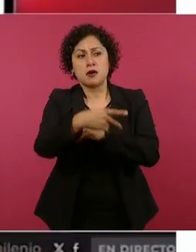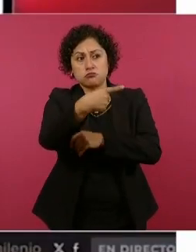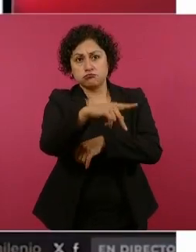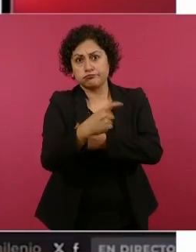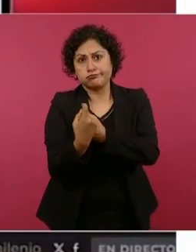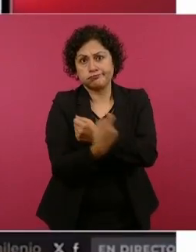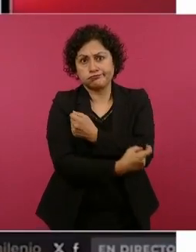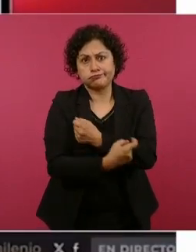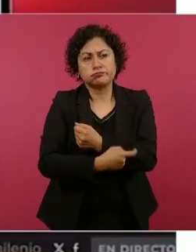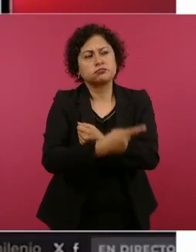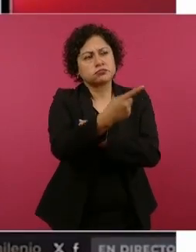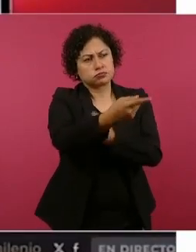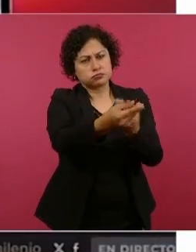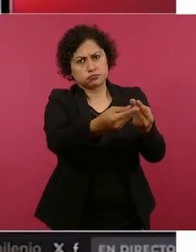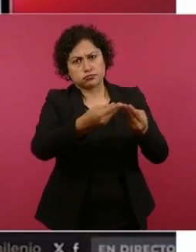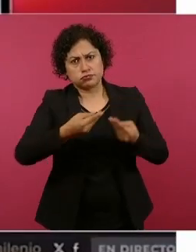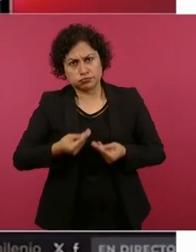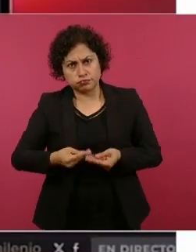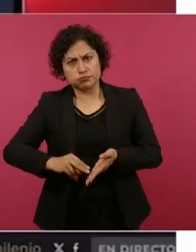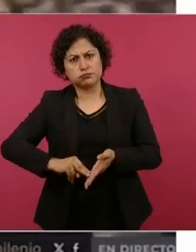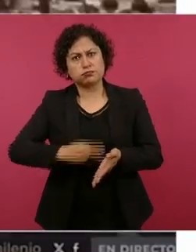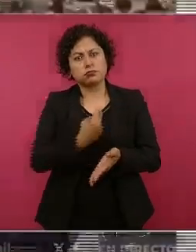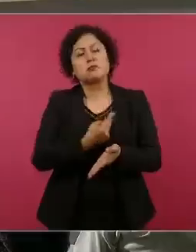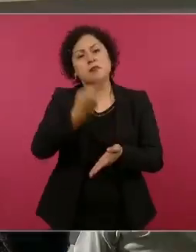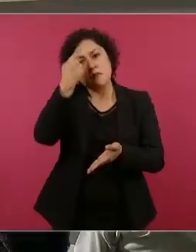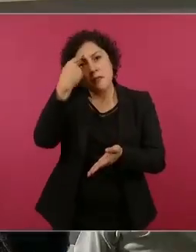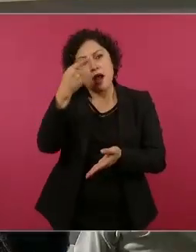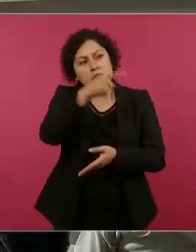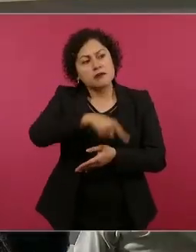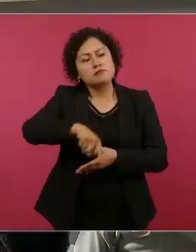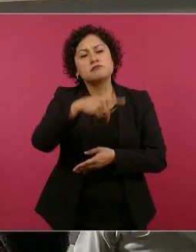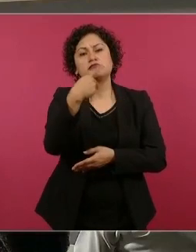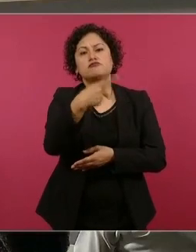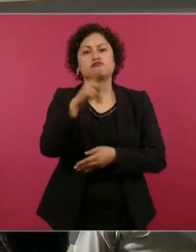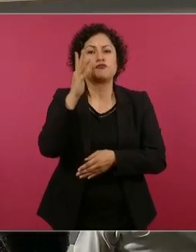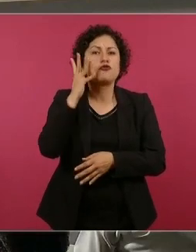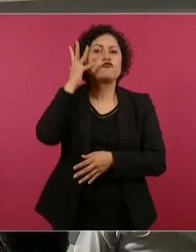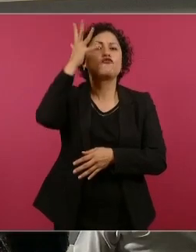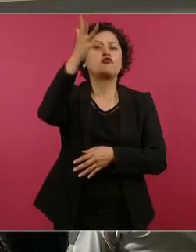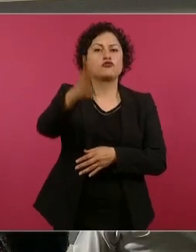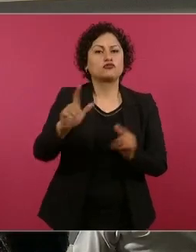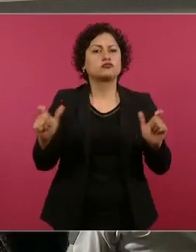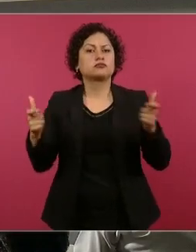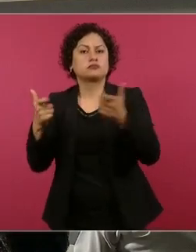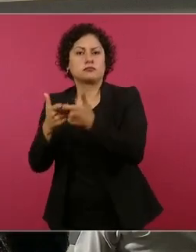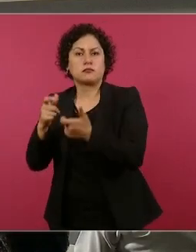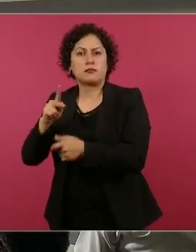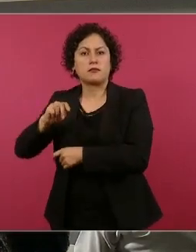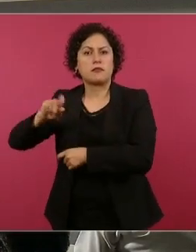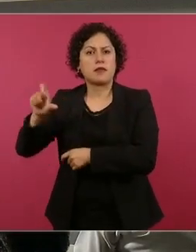solicitud y construya su futuro financiero hoy mismo. Invierte en Pemex. Invierte en el futuro.